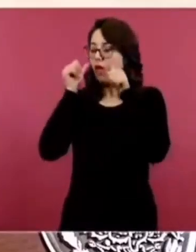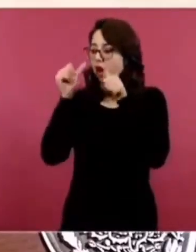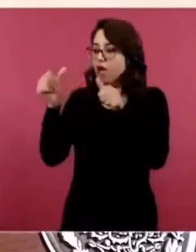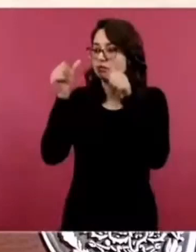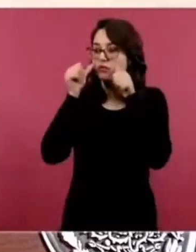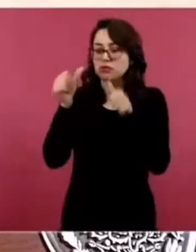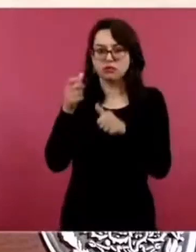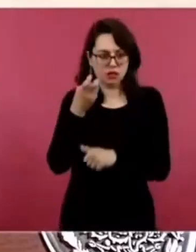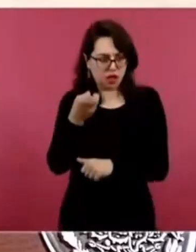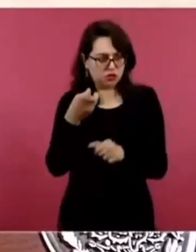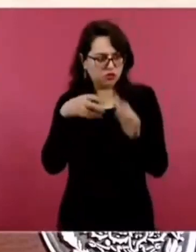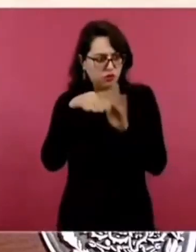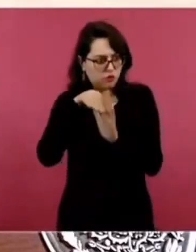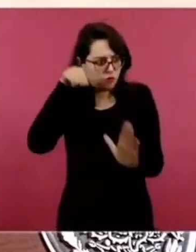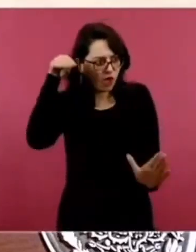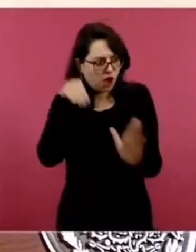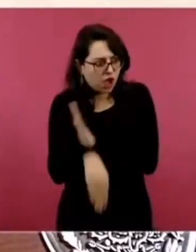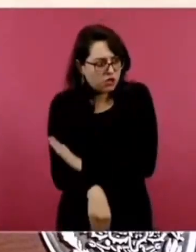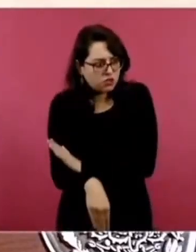¿Eso es destruir el país?